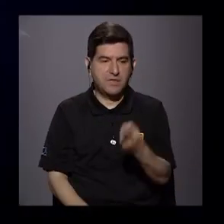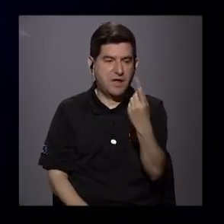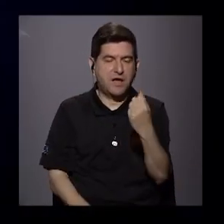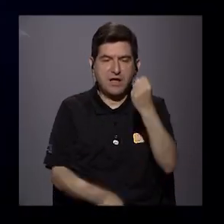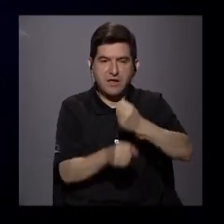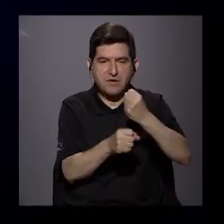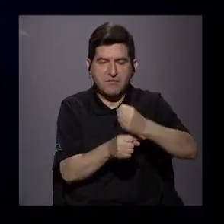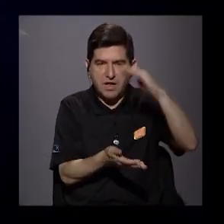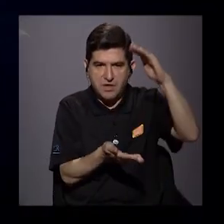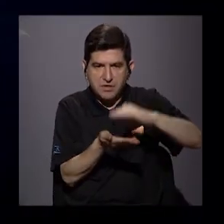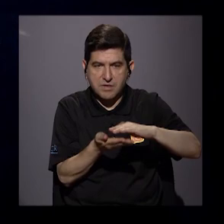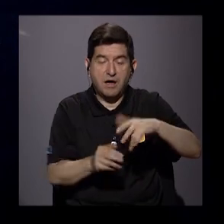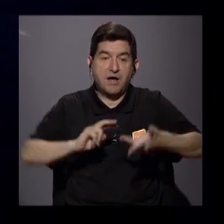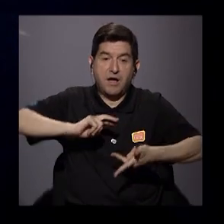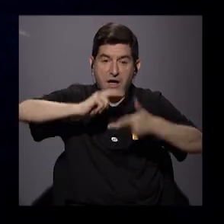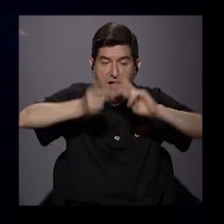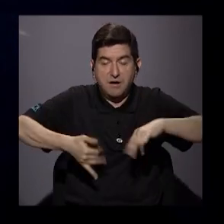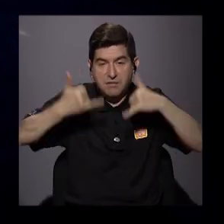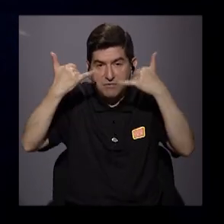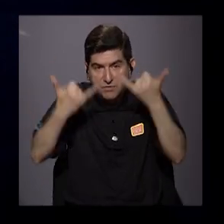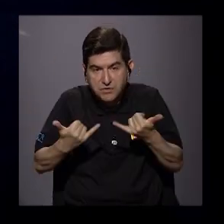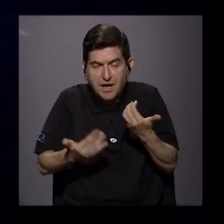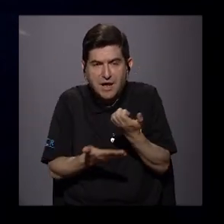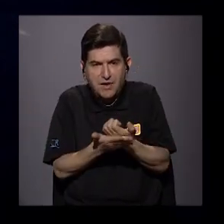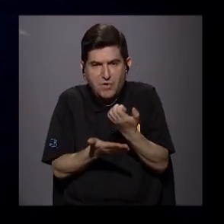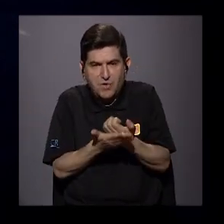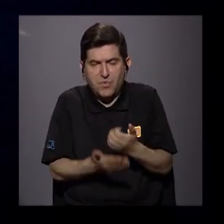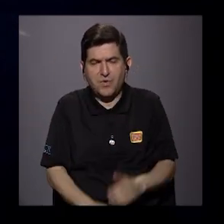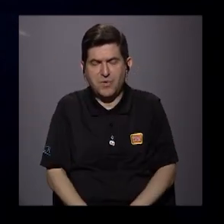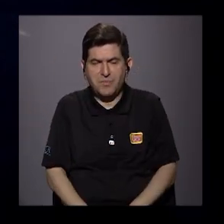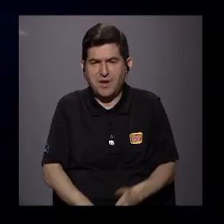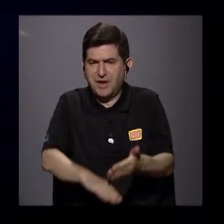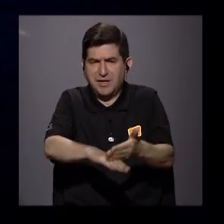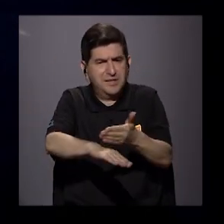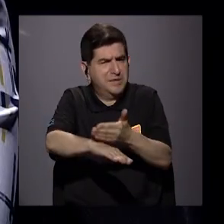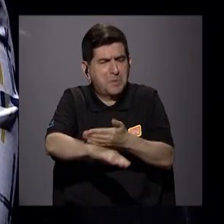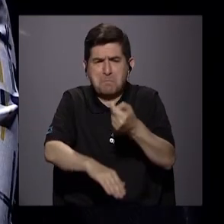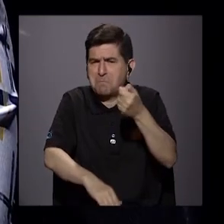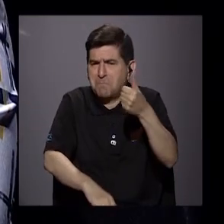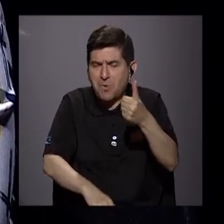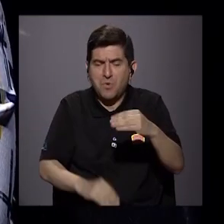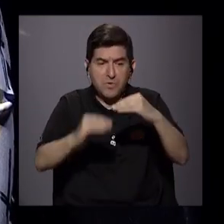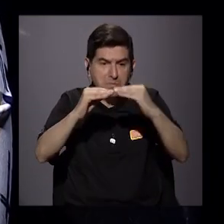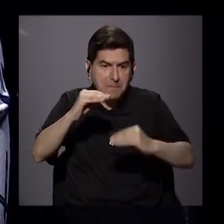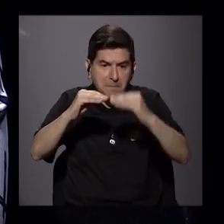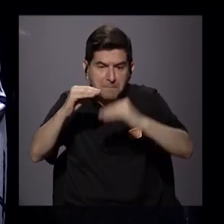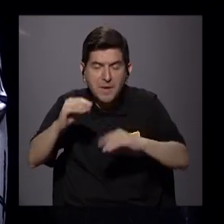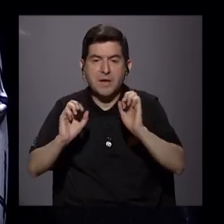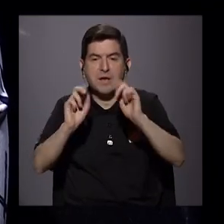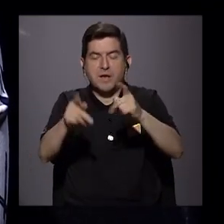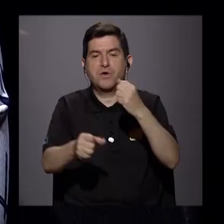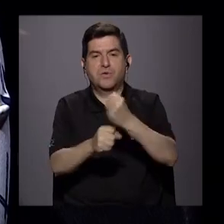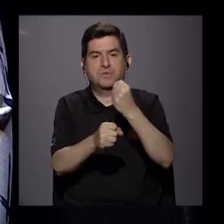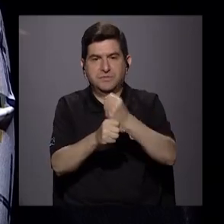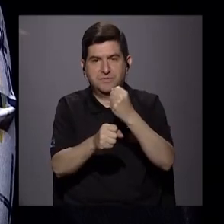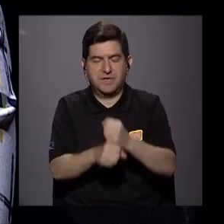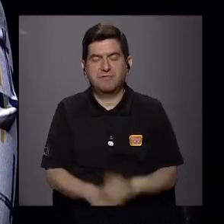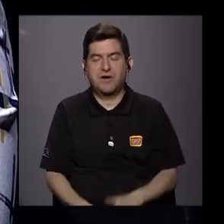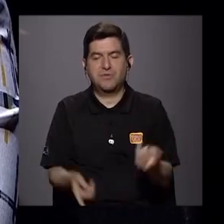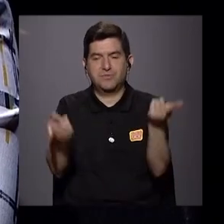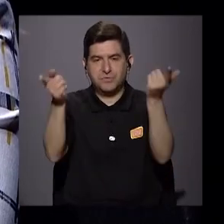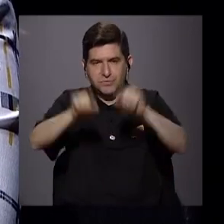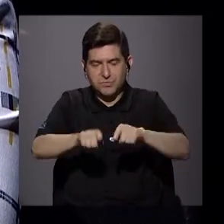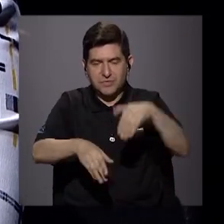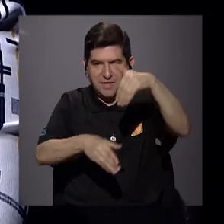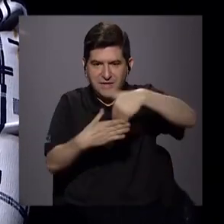reduzca. Al contrario, como tenemos ahorita, ¿verdad?, una economía que crece cada vez menos, pues cada vez menos oportunidades de trabajo van a darse en la